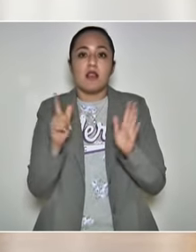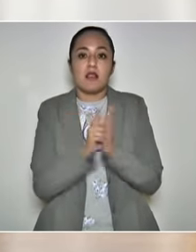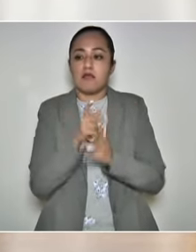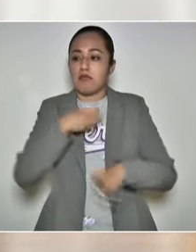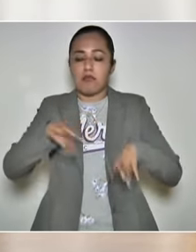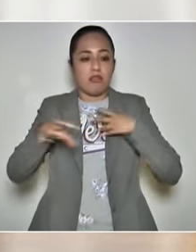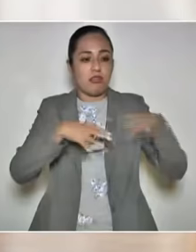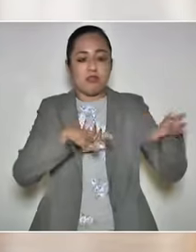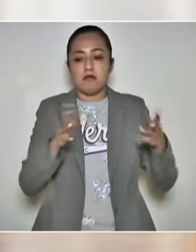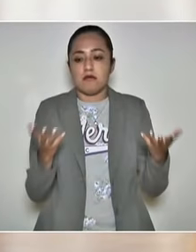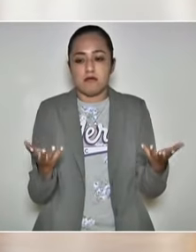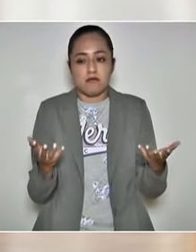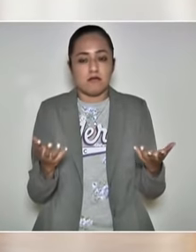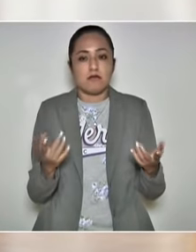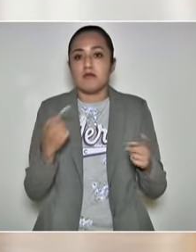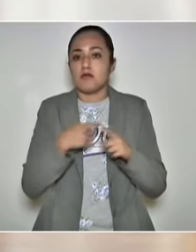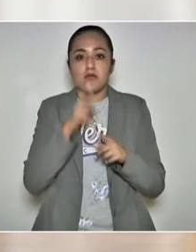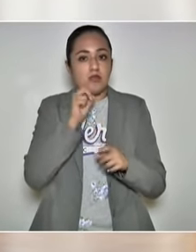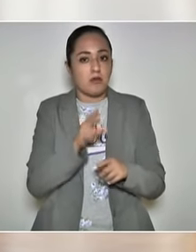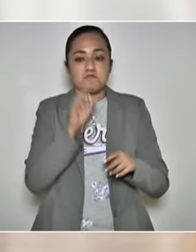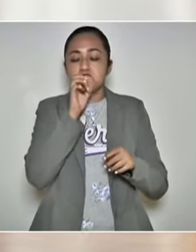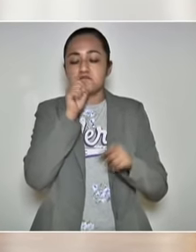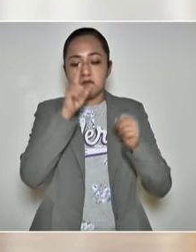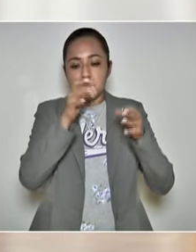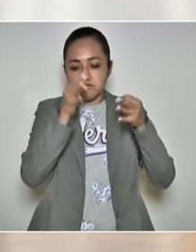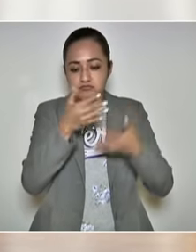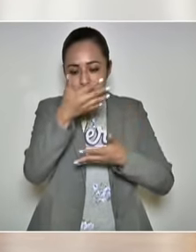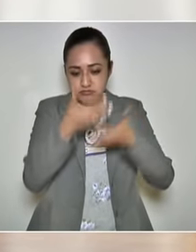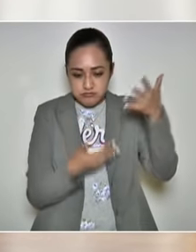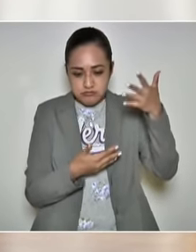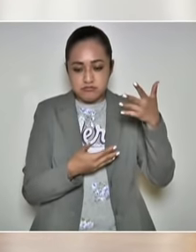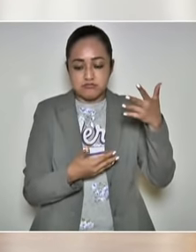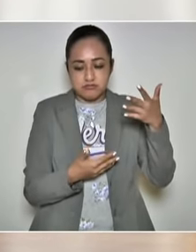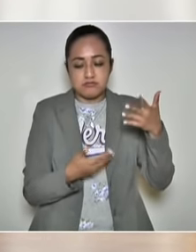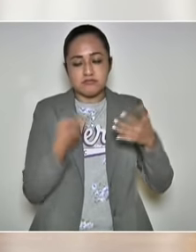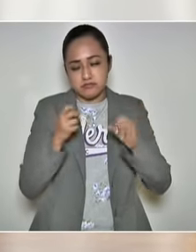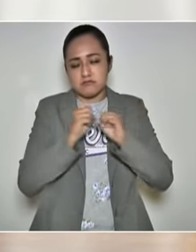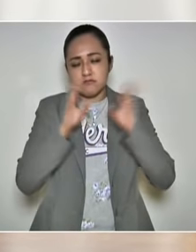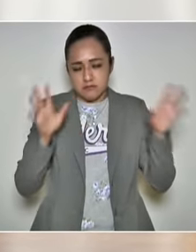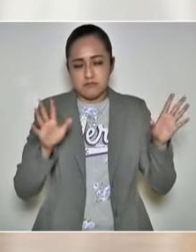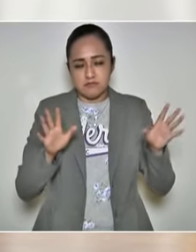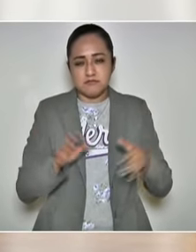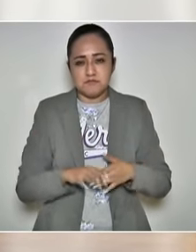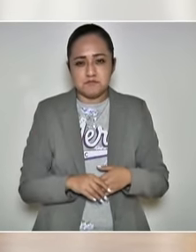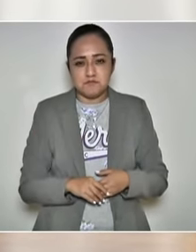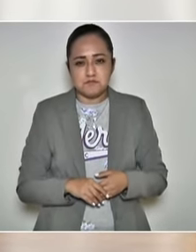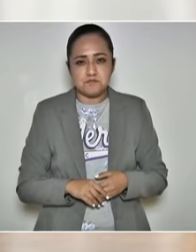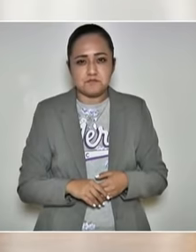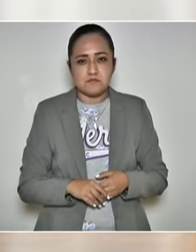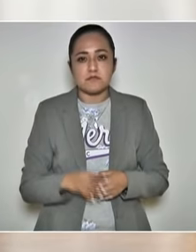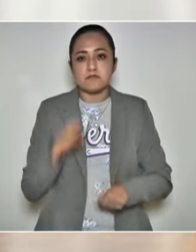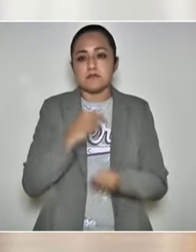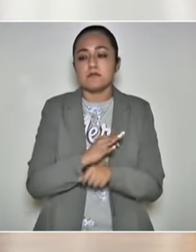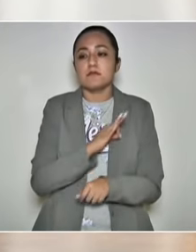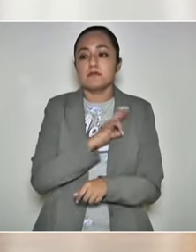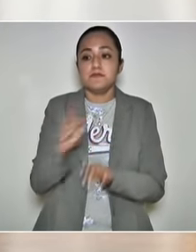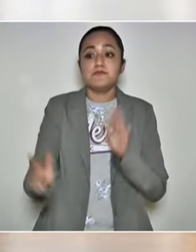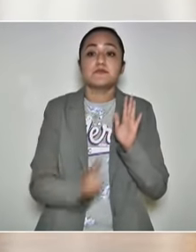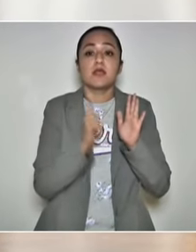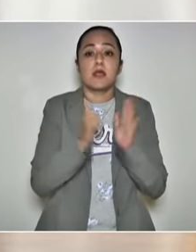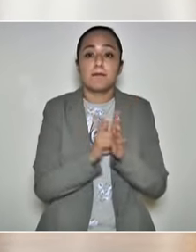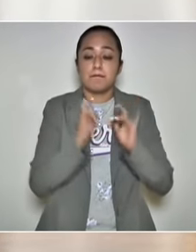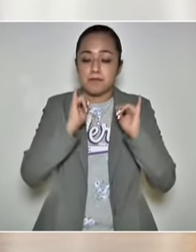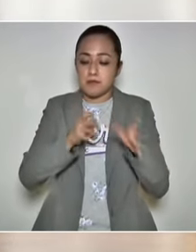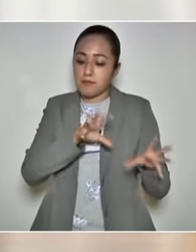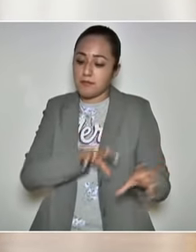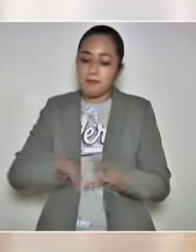particulares del esquema de las leyes generales. Para que quede claro que lo que se puede hacer en una ley particular